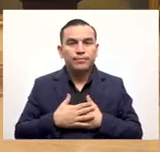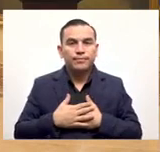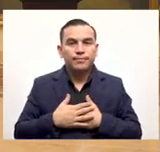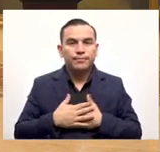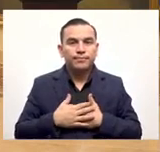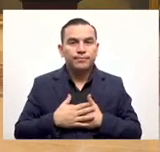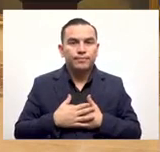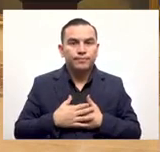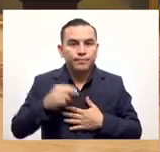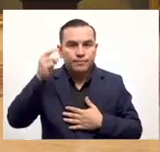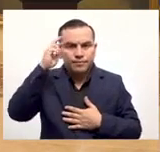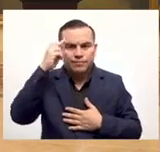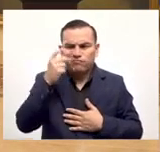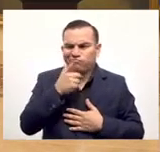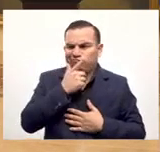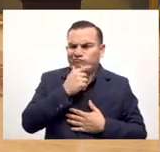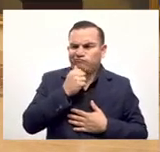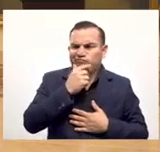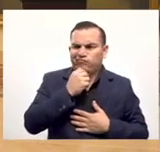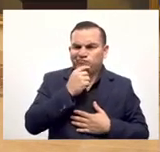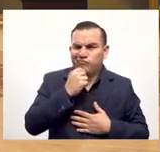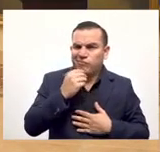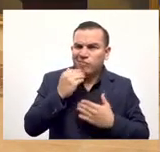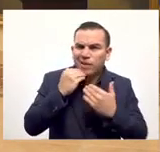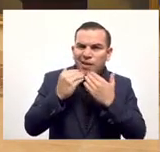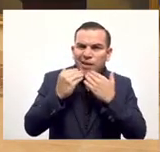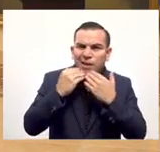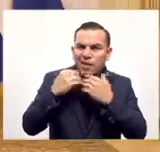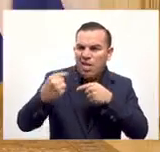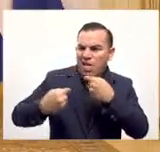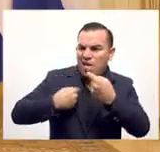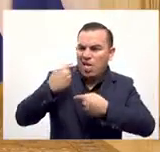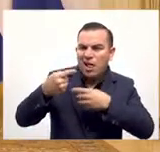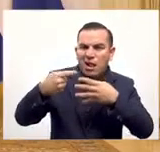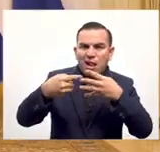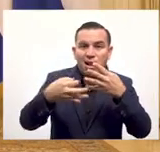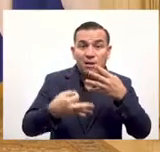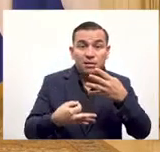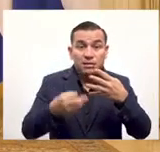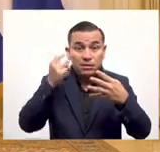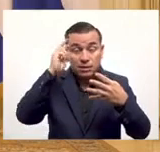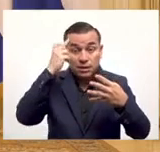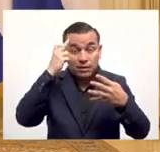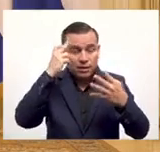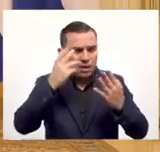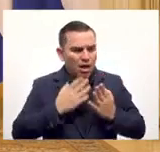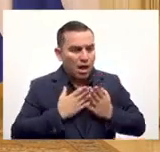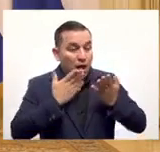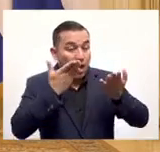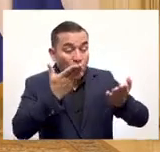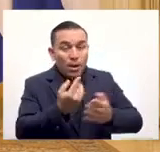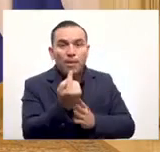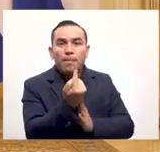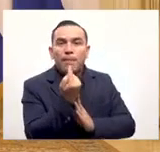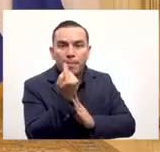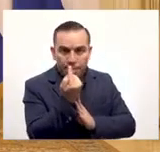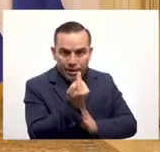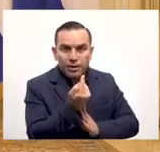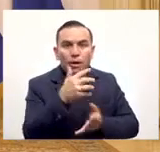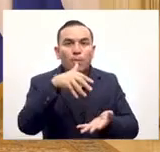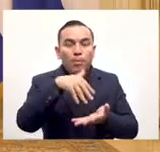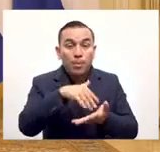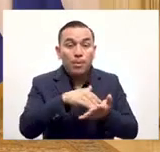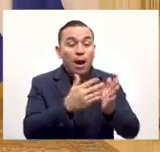por eso me extraña cuando hablan critican la ley ¿cómo pueden criticar algo que le va a traer beneficio a la gente que va a traer más